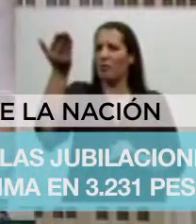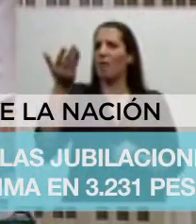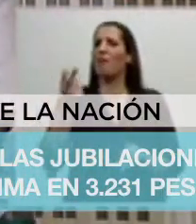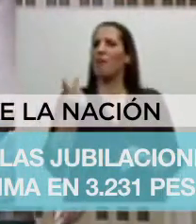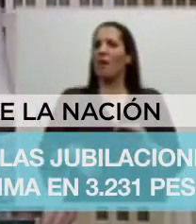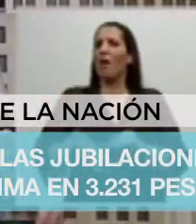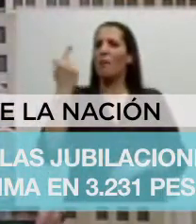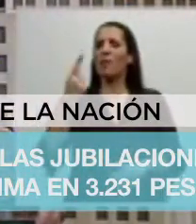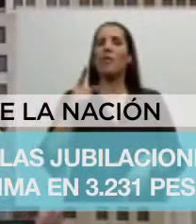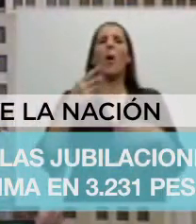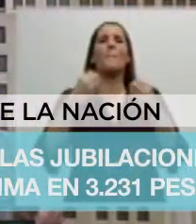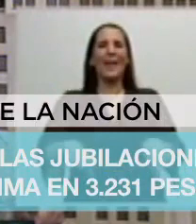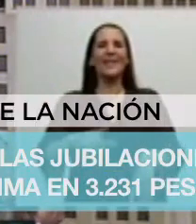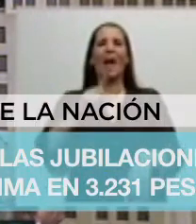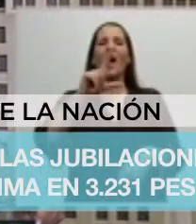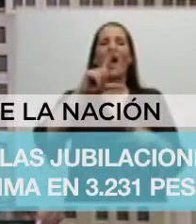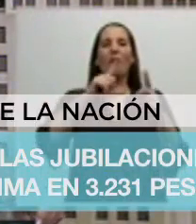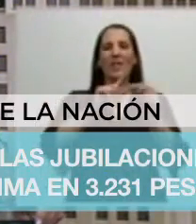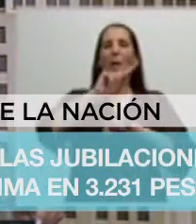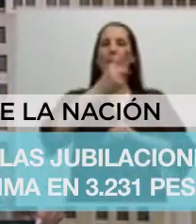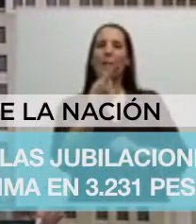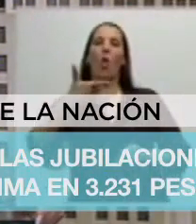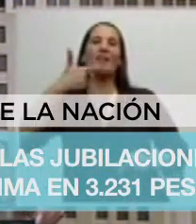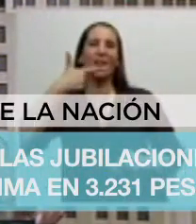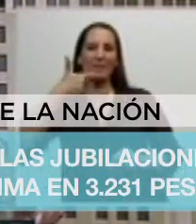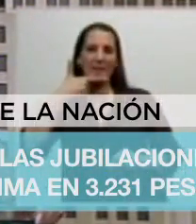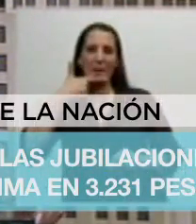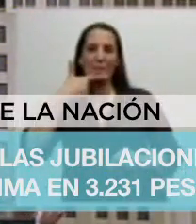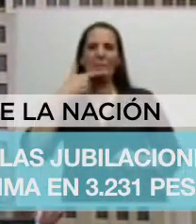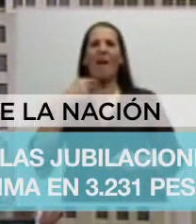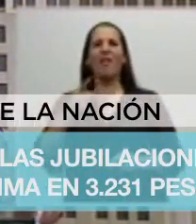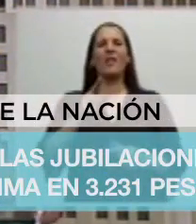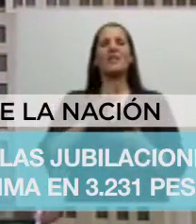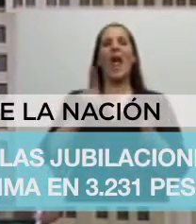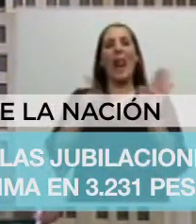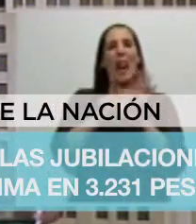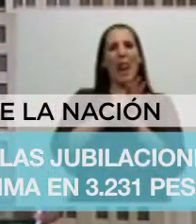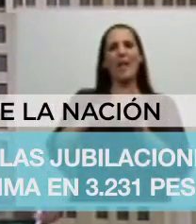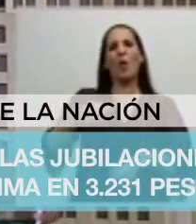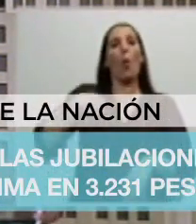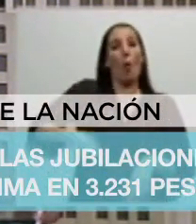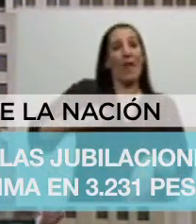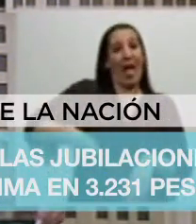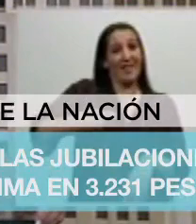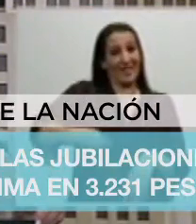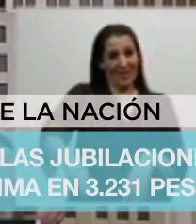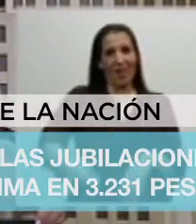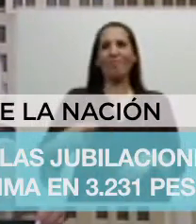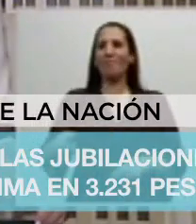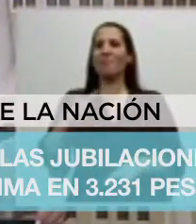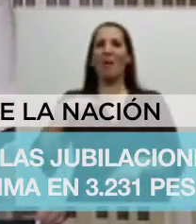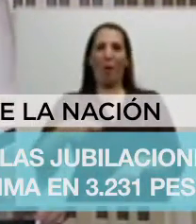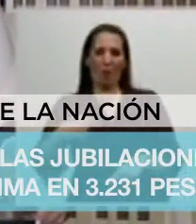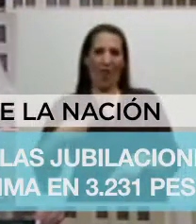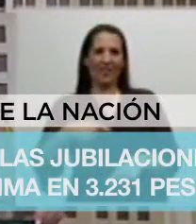de septiembre, en virtud de la ley de movilidad jubilatoria, van a tener nuestros jubilados y